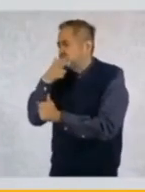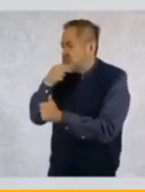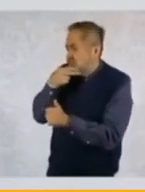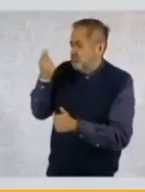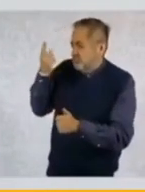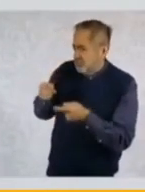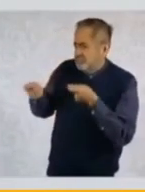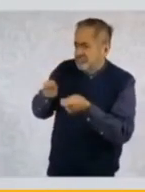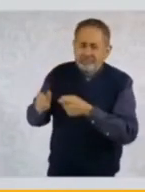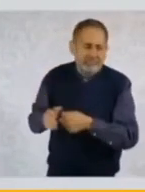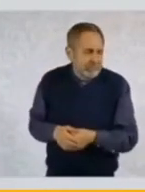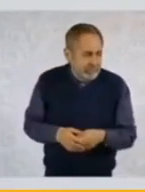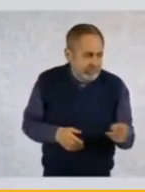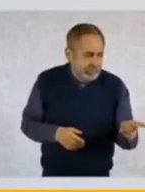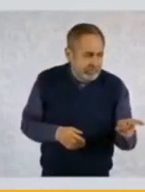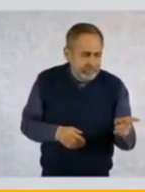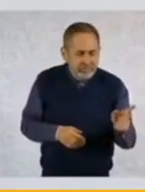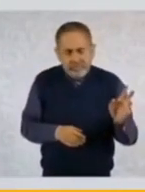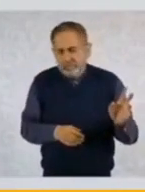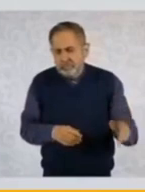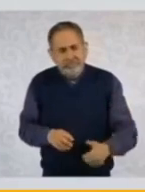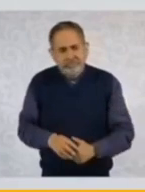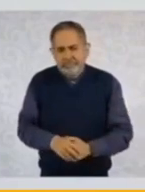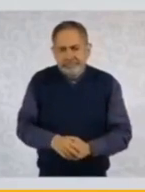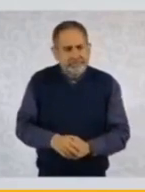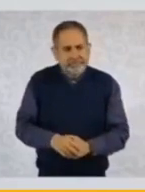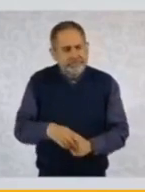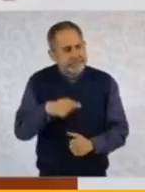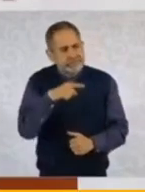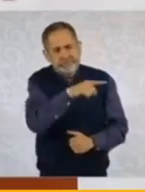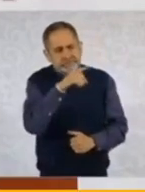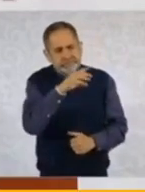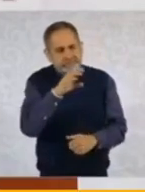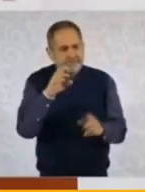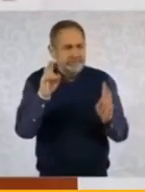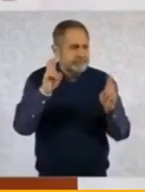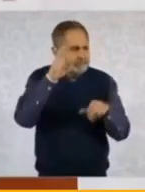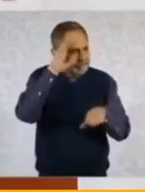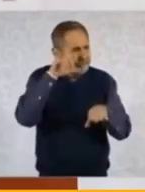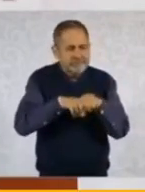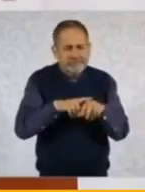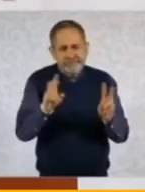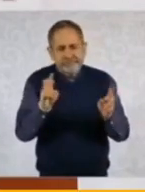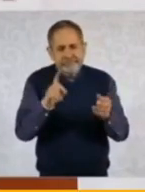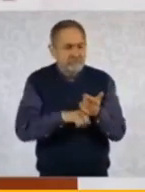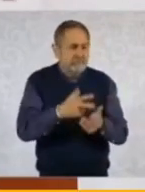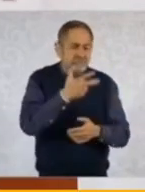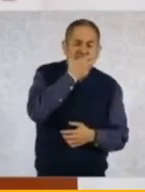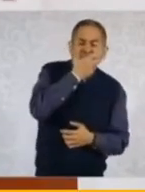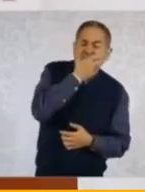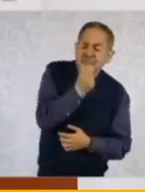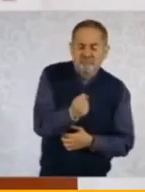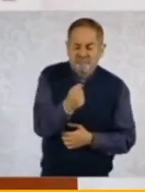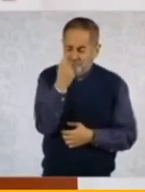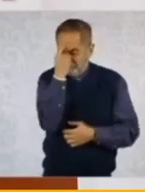tenemos que hacer, pues es parte de una cultura machista.